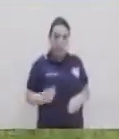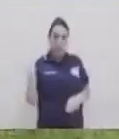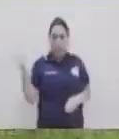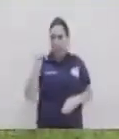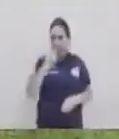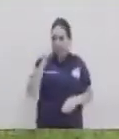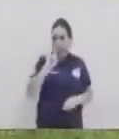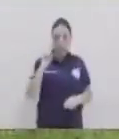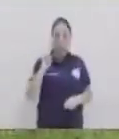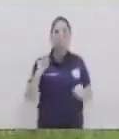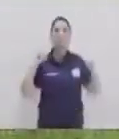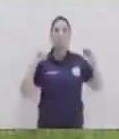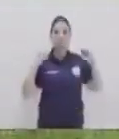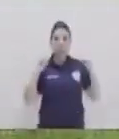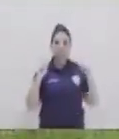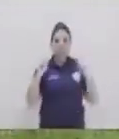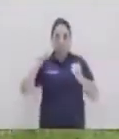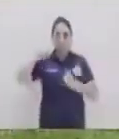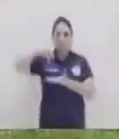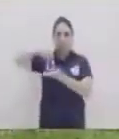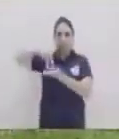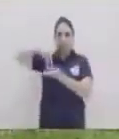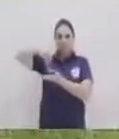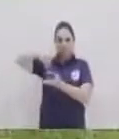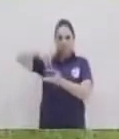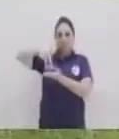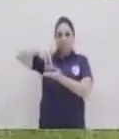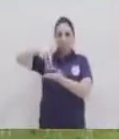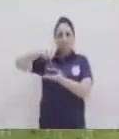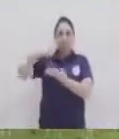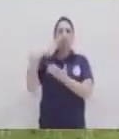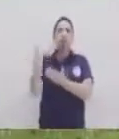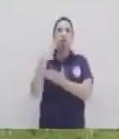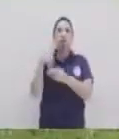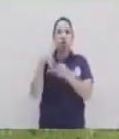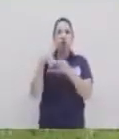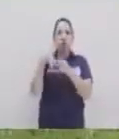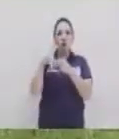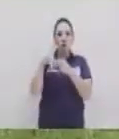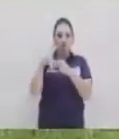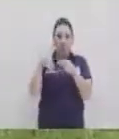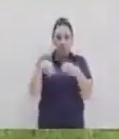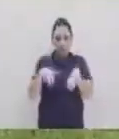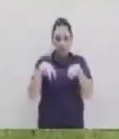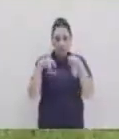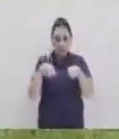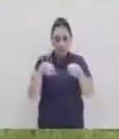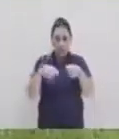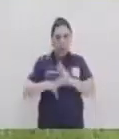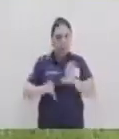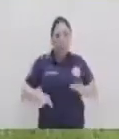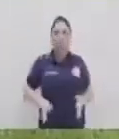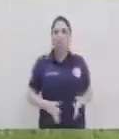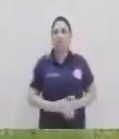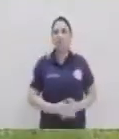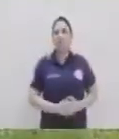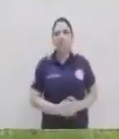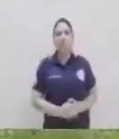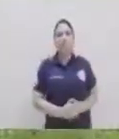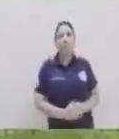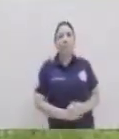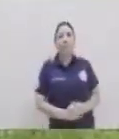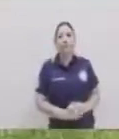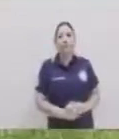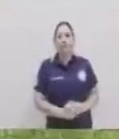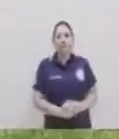mi inquilino alza el frente sino que simplemente son las rodillas las que realizan el